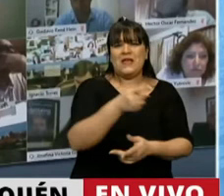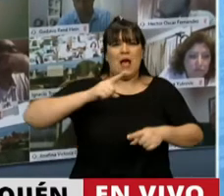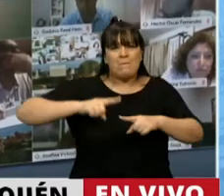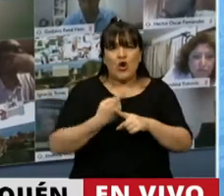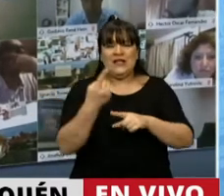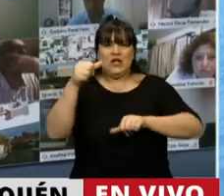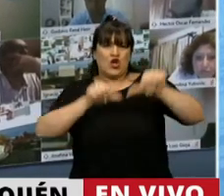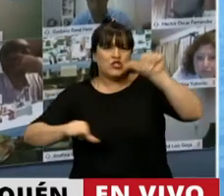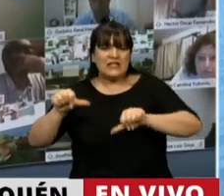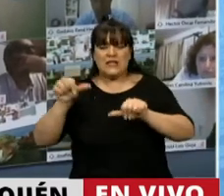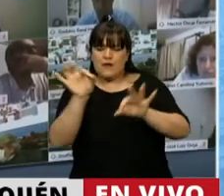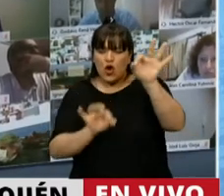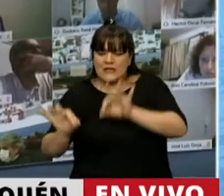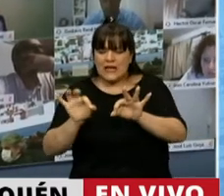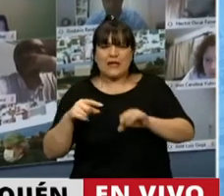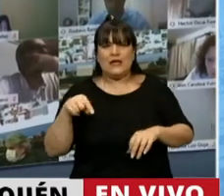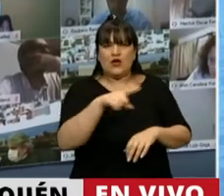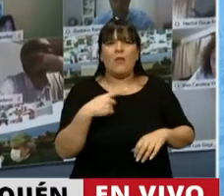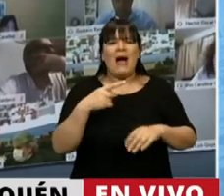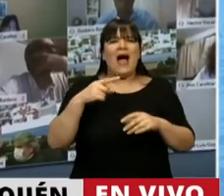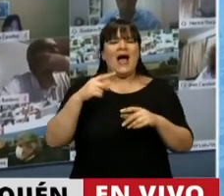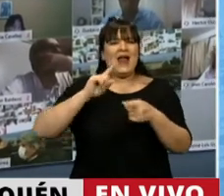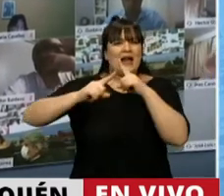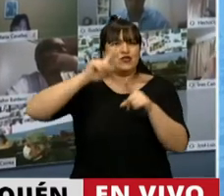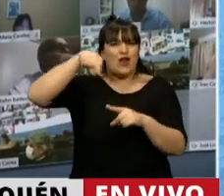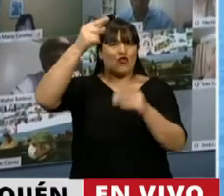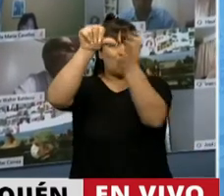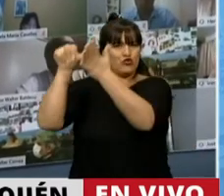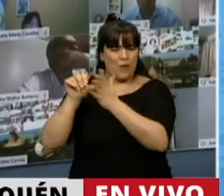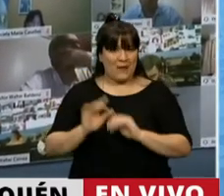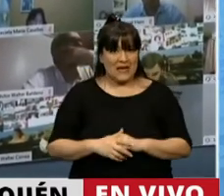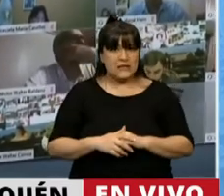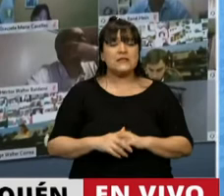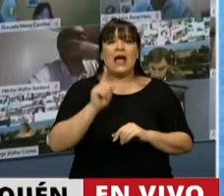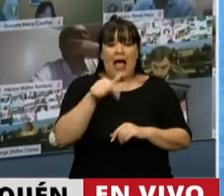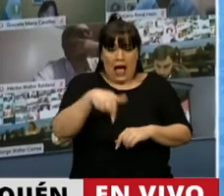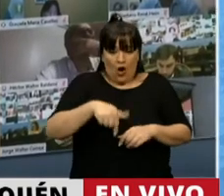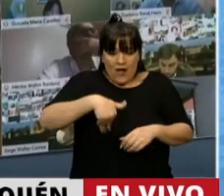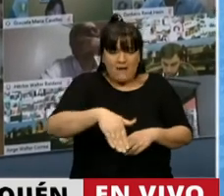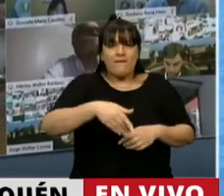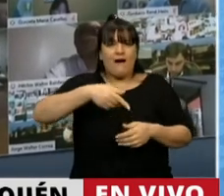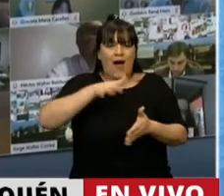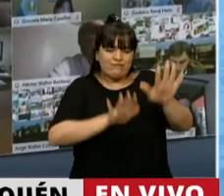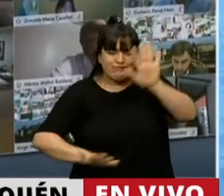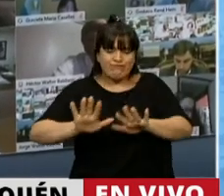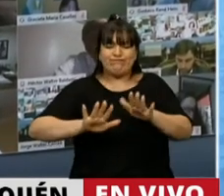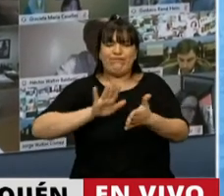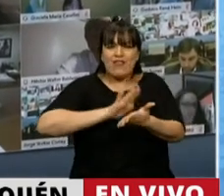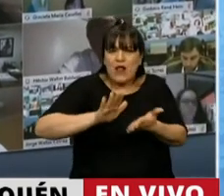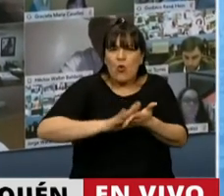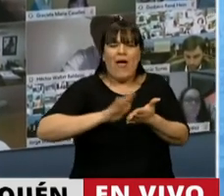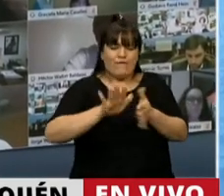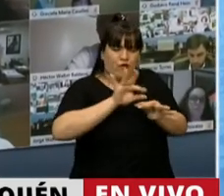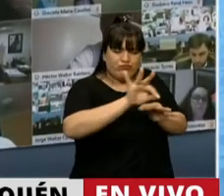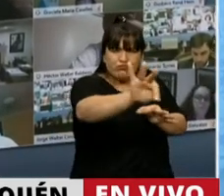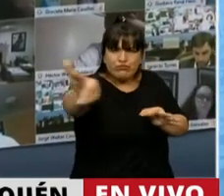científico y estratégico para nuestra política exterior. Definir estos nuevos límites no hace solo